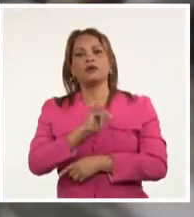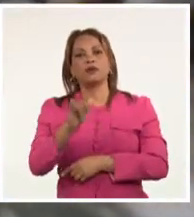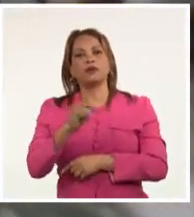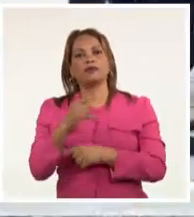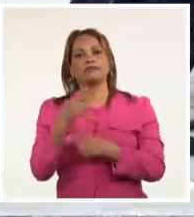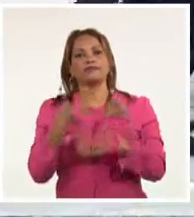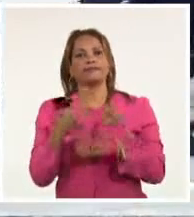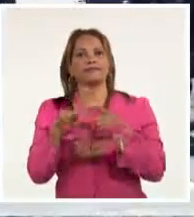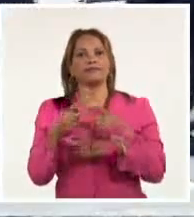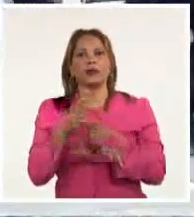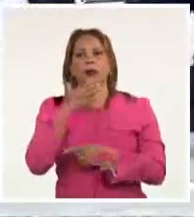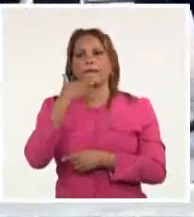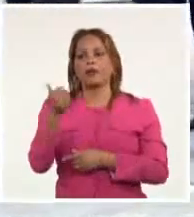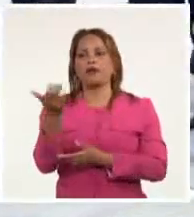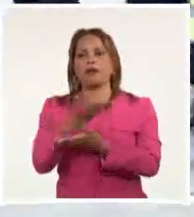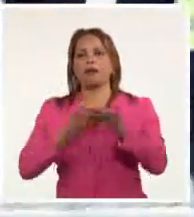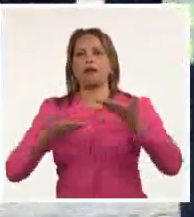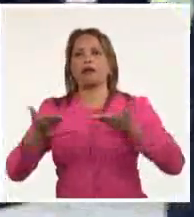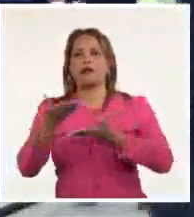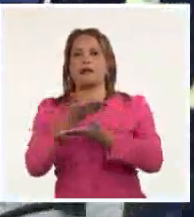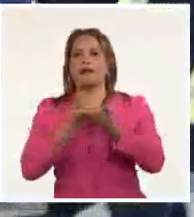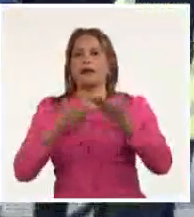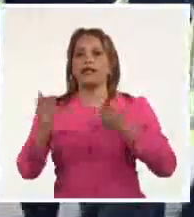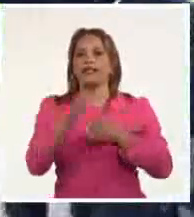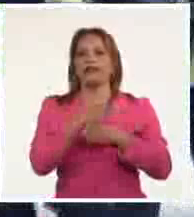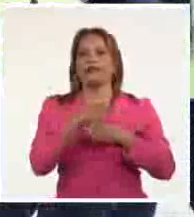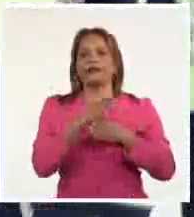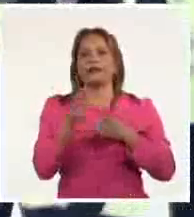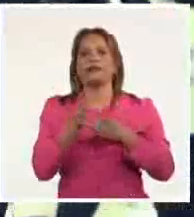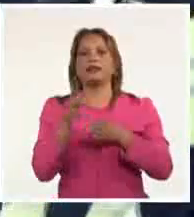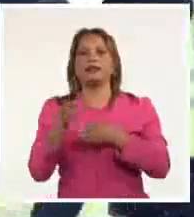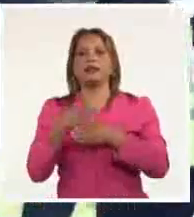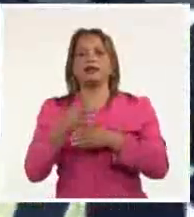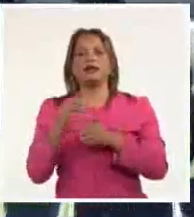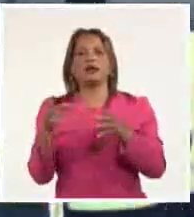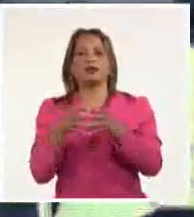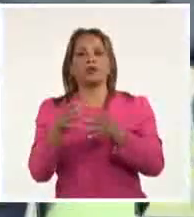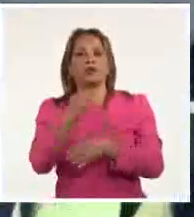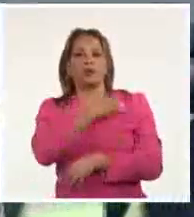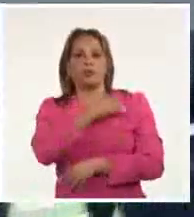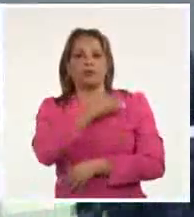necesidad de una mejor interacción entre las diferentes ramas de sus fuerzas armadas.